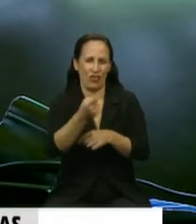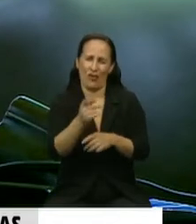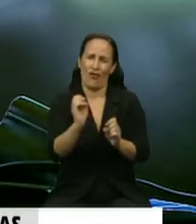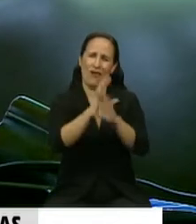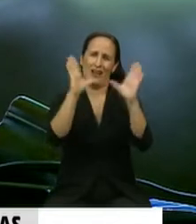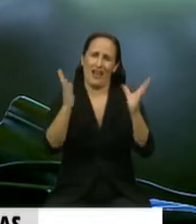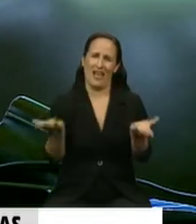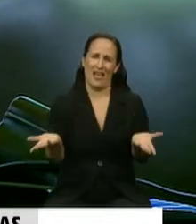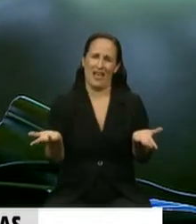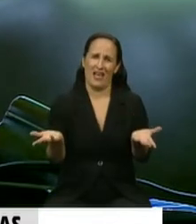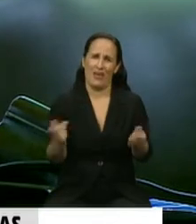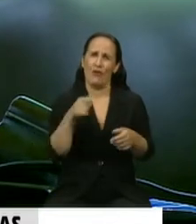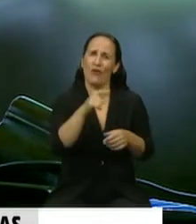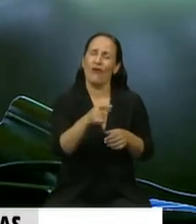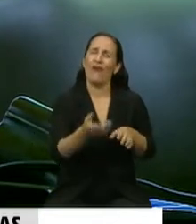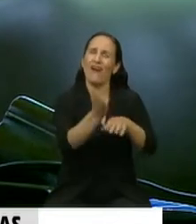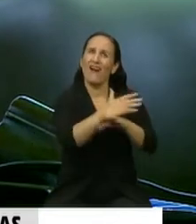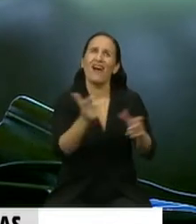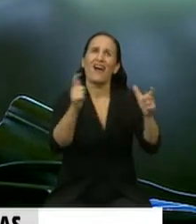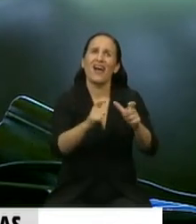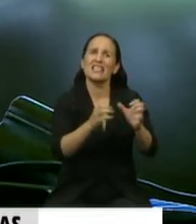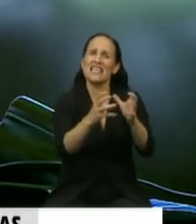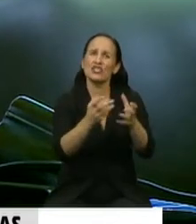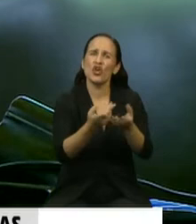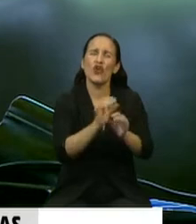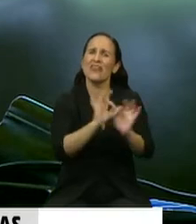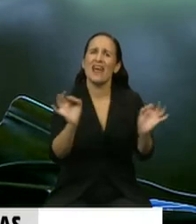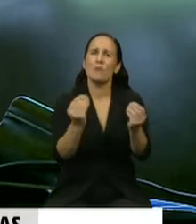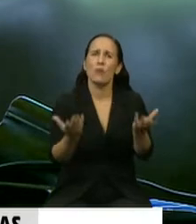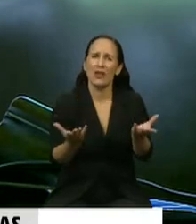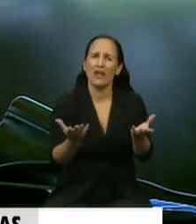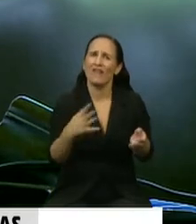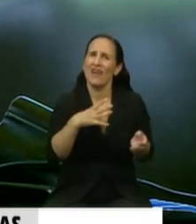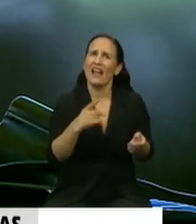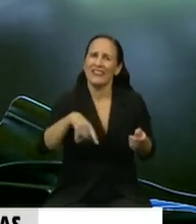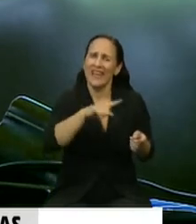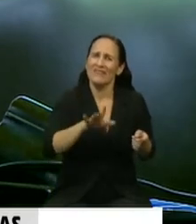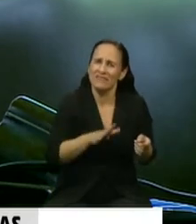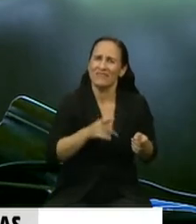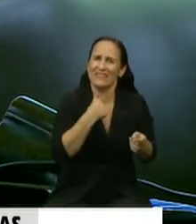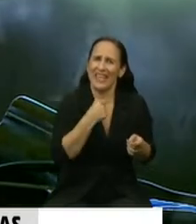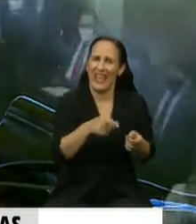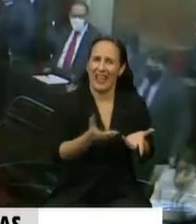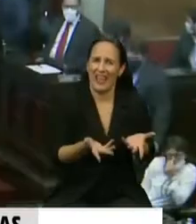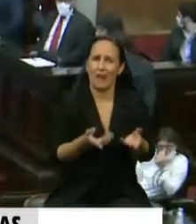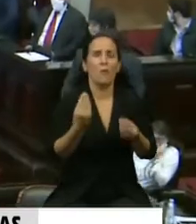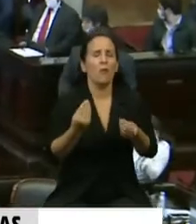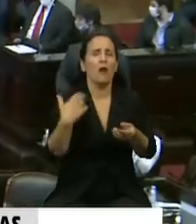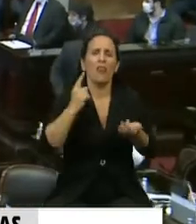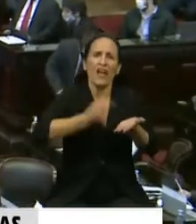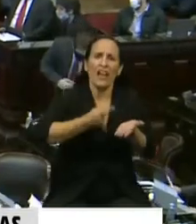voluntad política de sesionar, porque ha habido la voluntad política de funcionar a puro decreto de necesidad y urgencia.